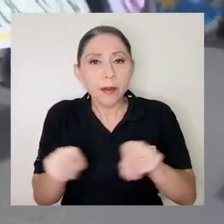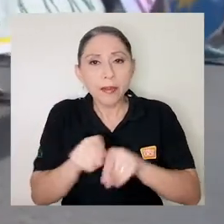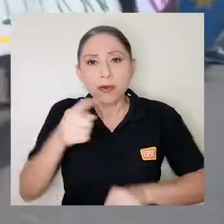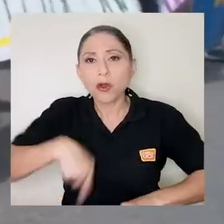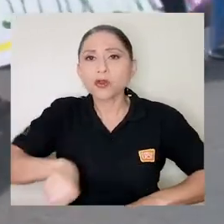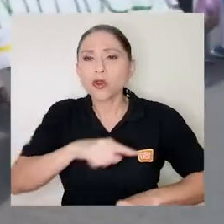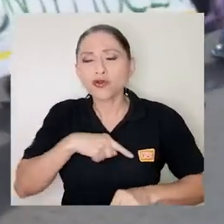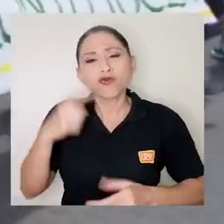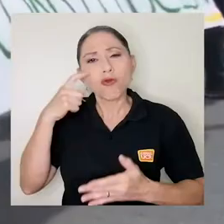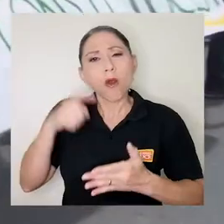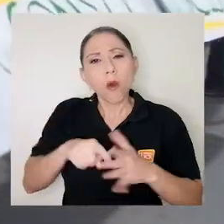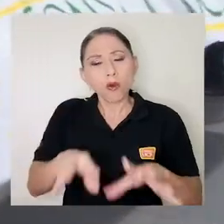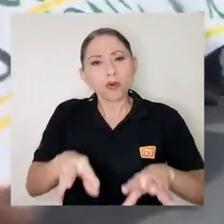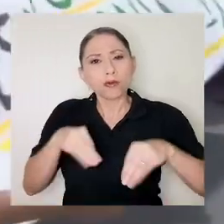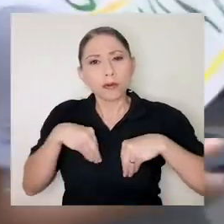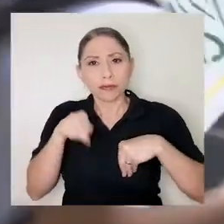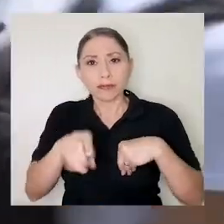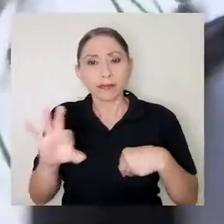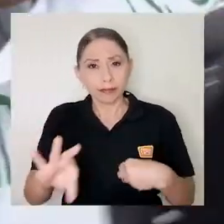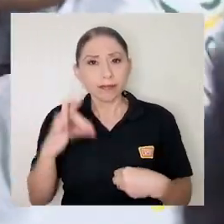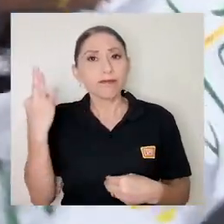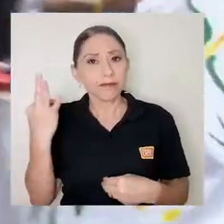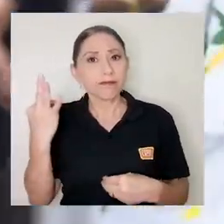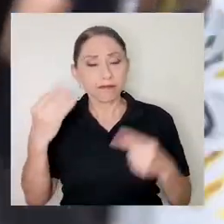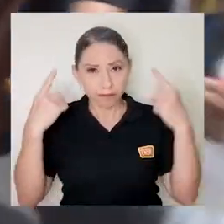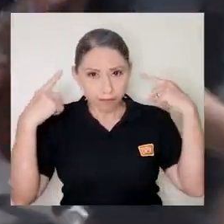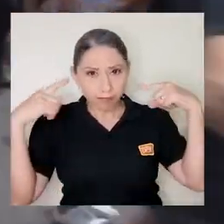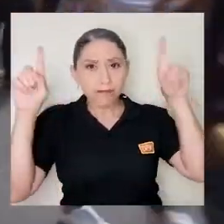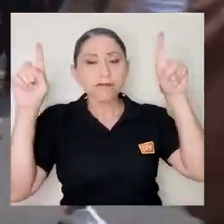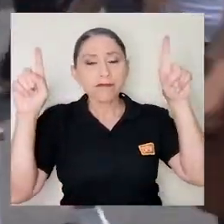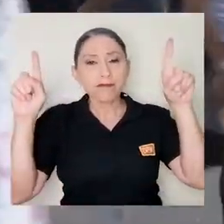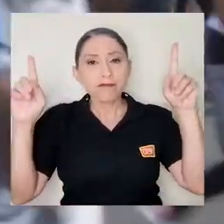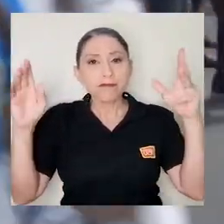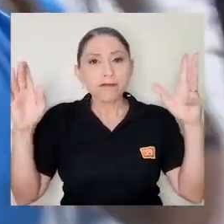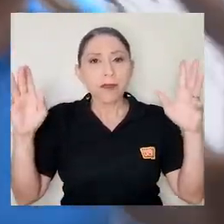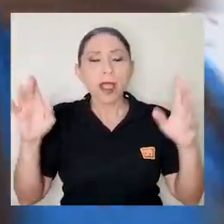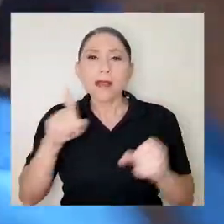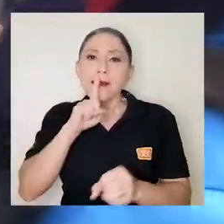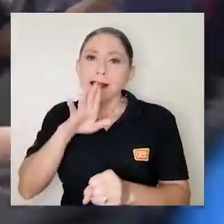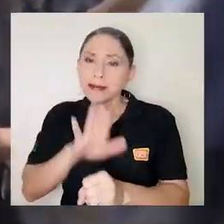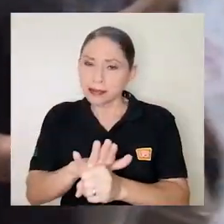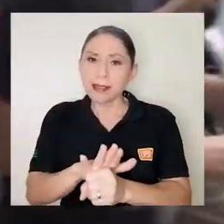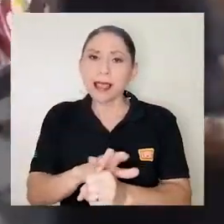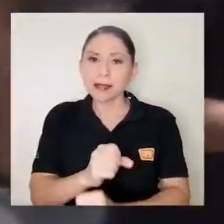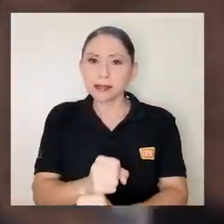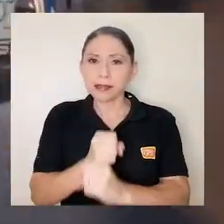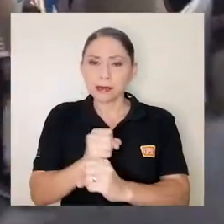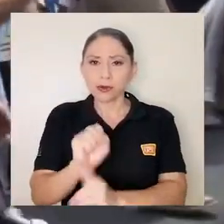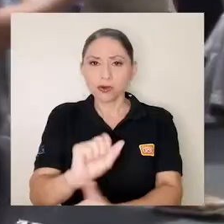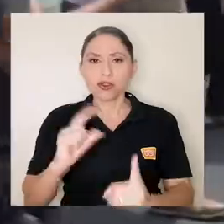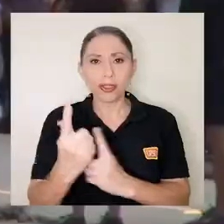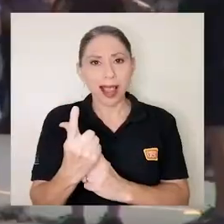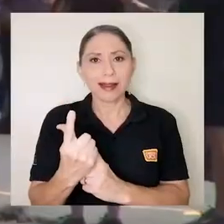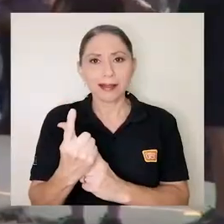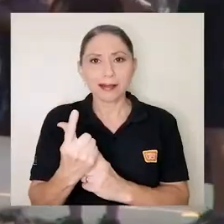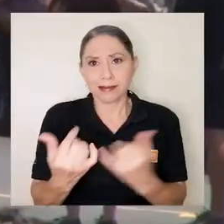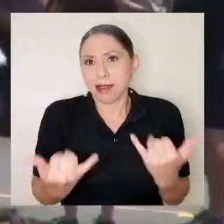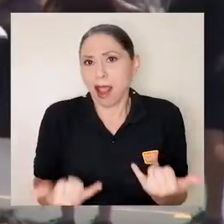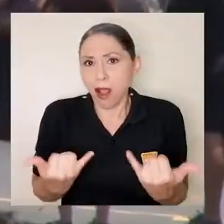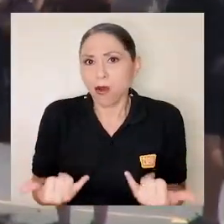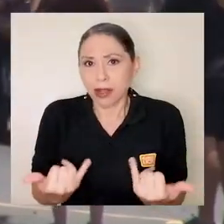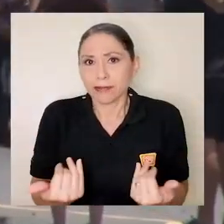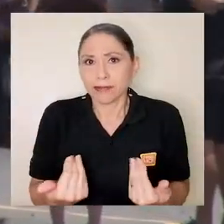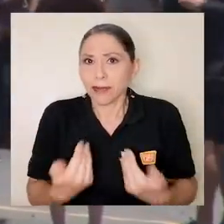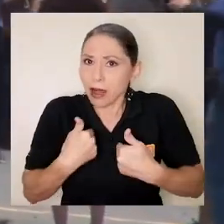reconocemos que ha sido una forma en la que se han en realidad conseguido las garantías sociales de las que hoy